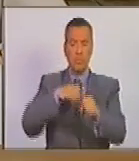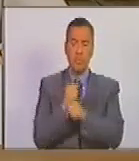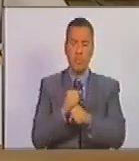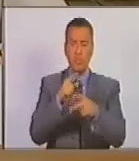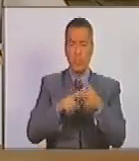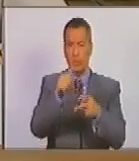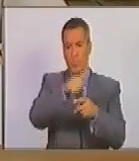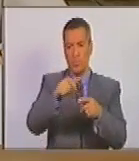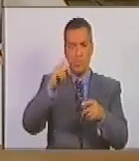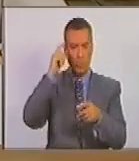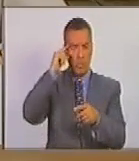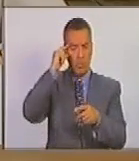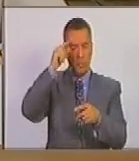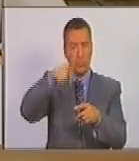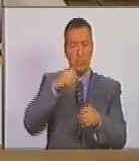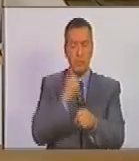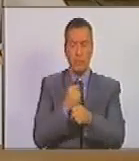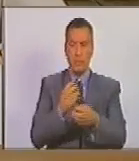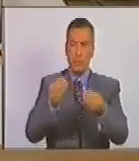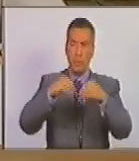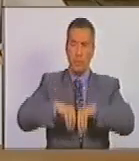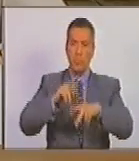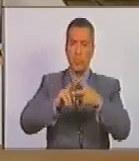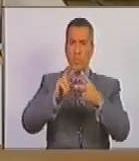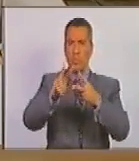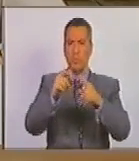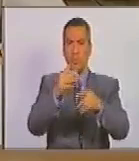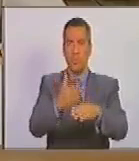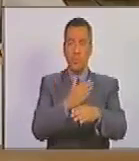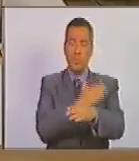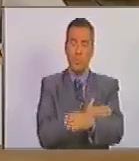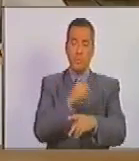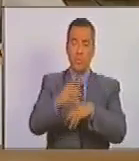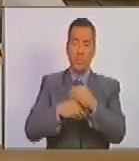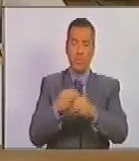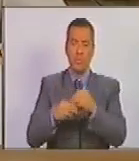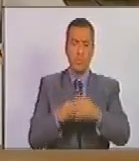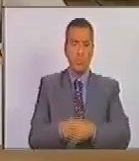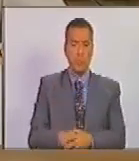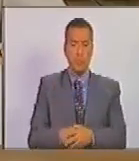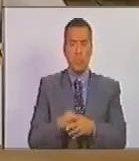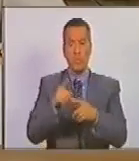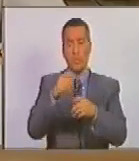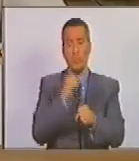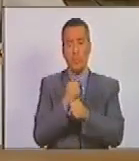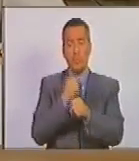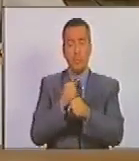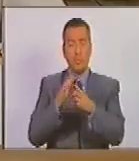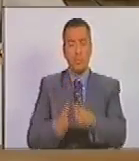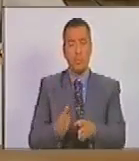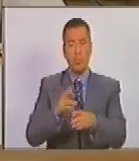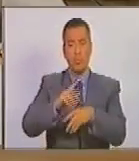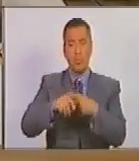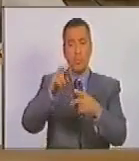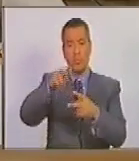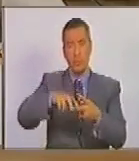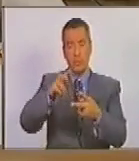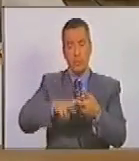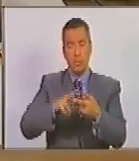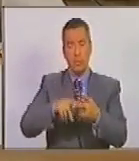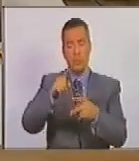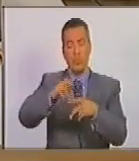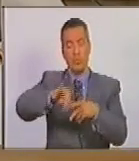faena. La labor deberá ser convenida por jornada previa a su realización. Las trabajadoras jornaleras y los